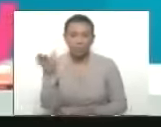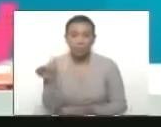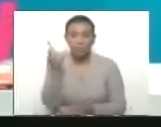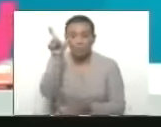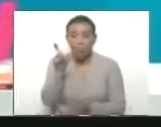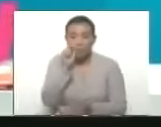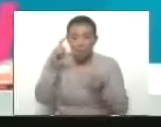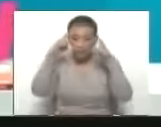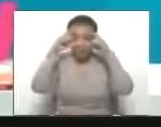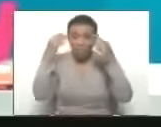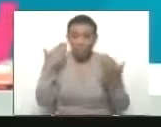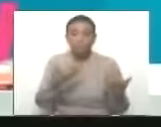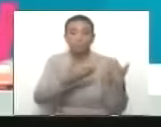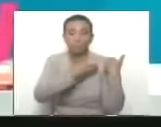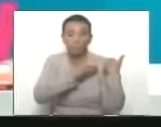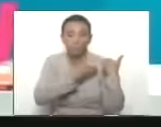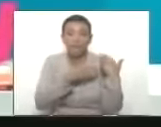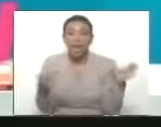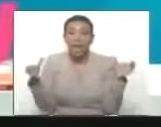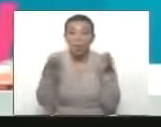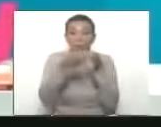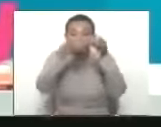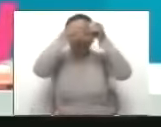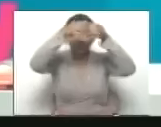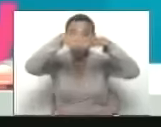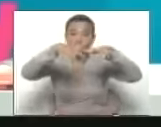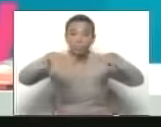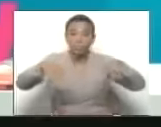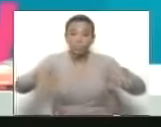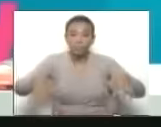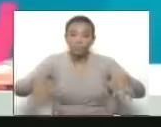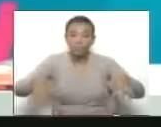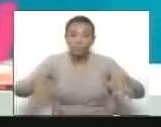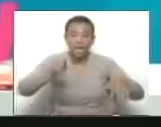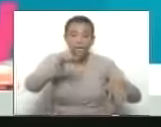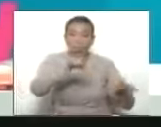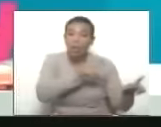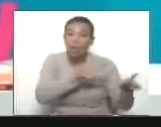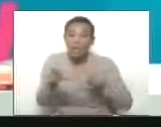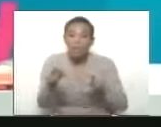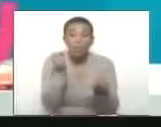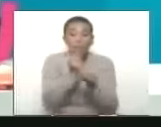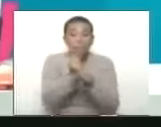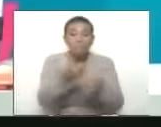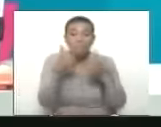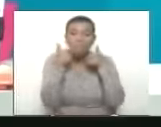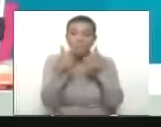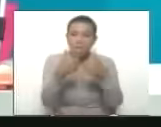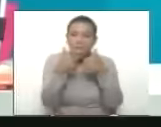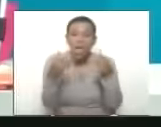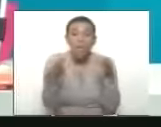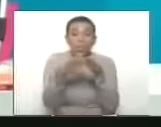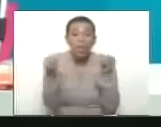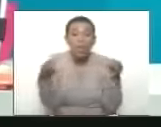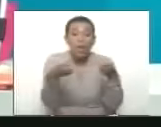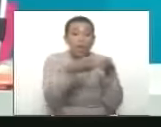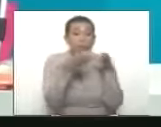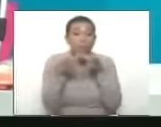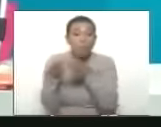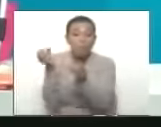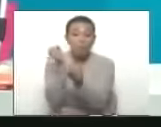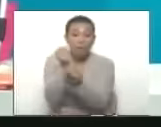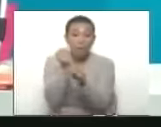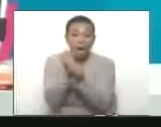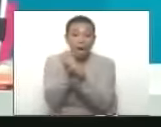Así que es importante la estructura organizativa para garantizar que todo funcione y todo el equipo, ¿no?